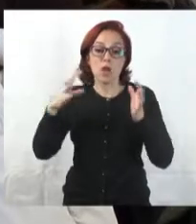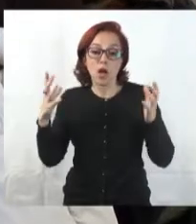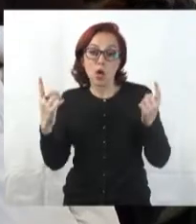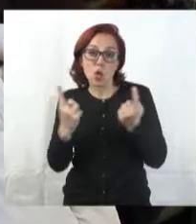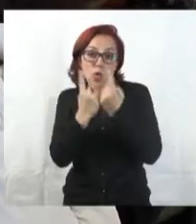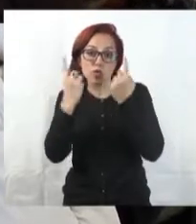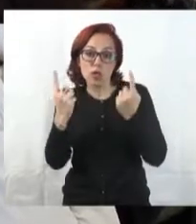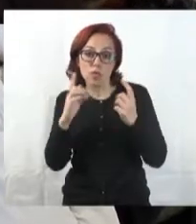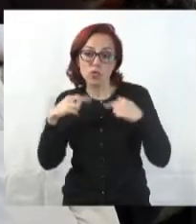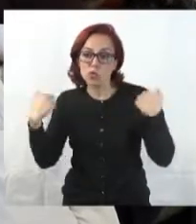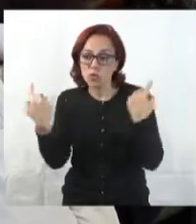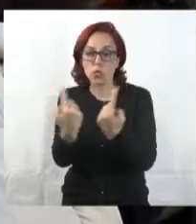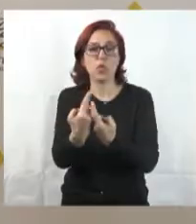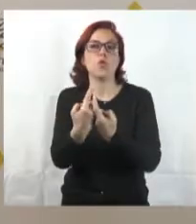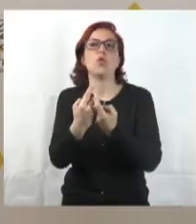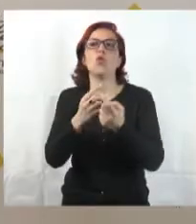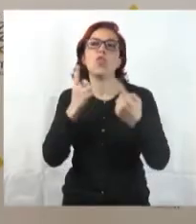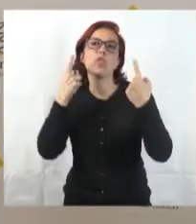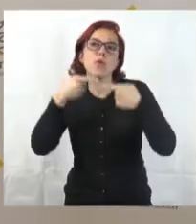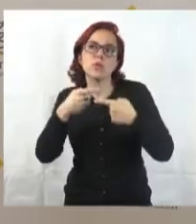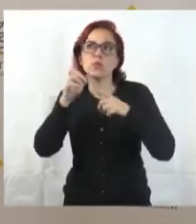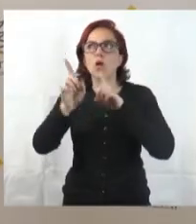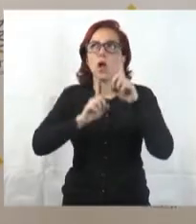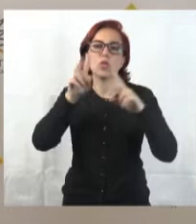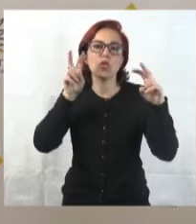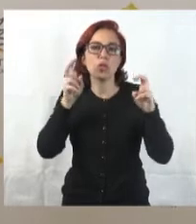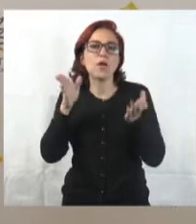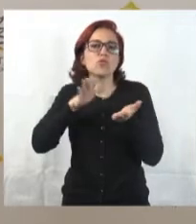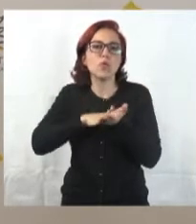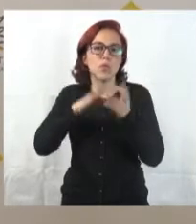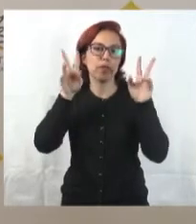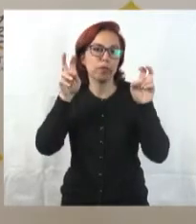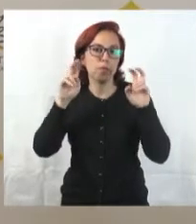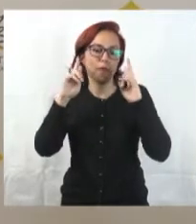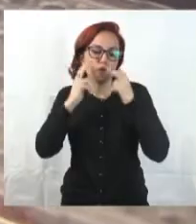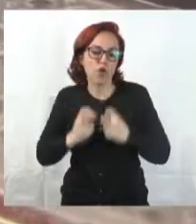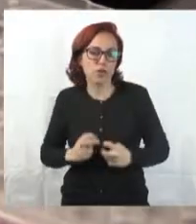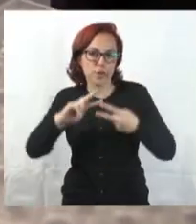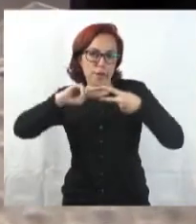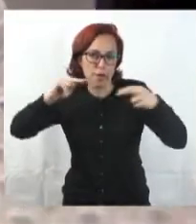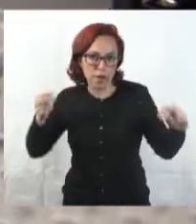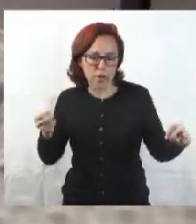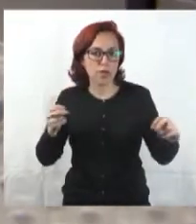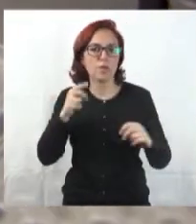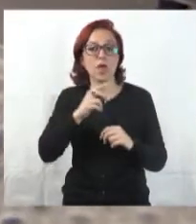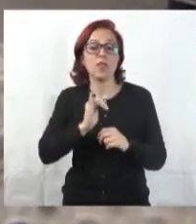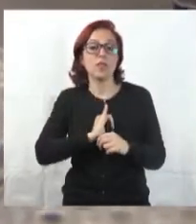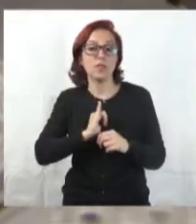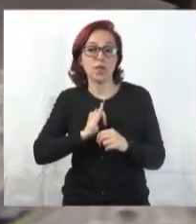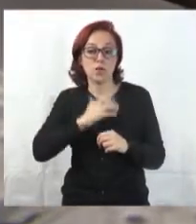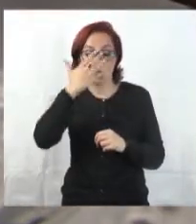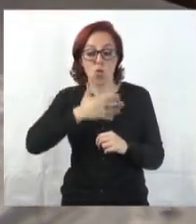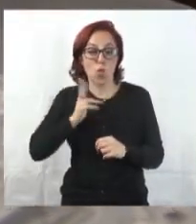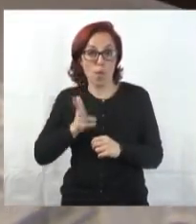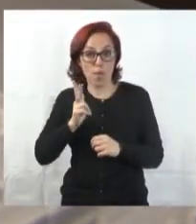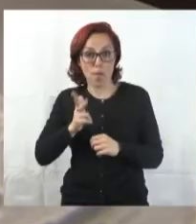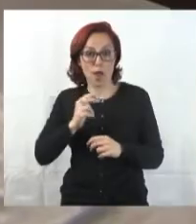encuentro donde actualizamos y debatimos los temas más importantes de la genética forense. La identificación humana fue adoptada